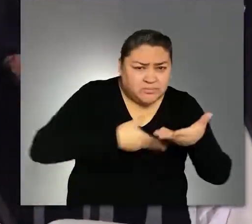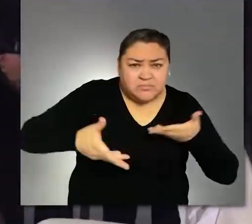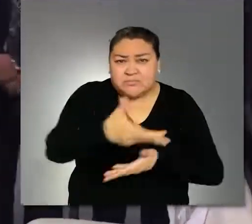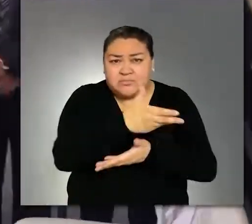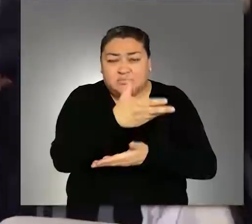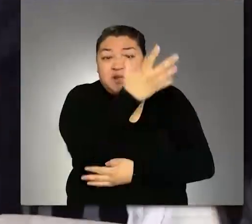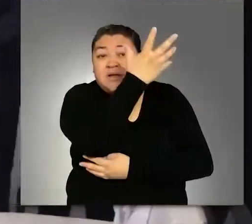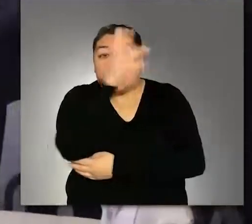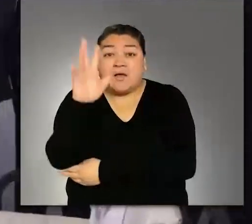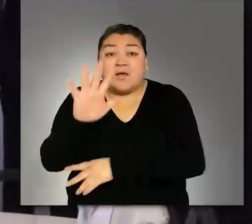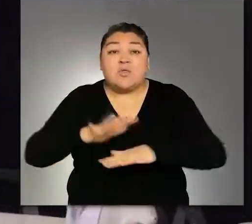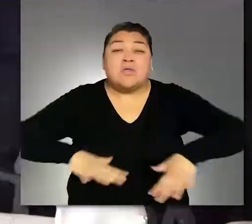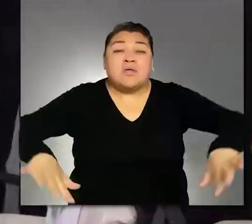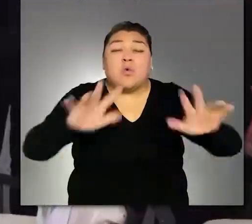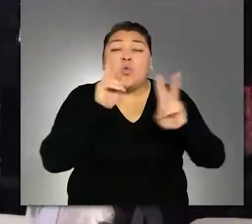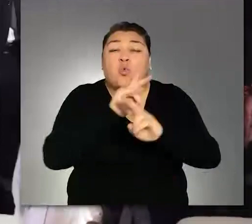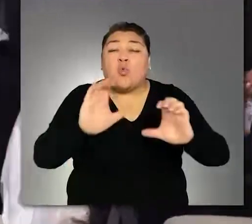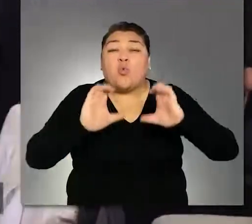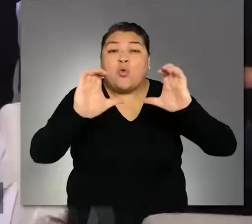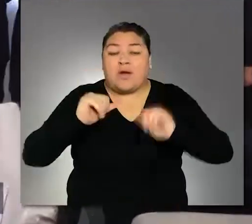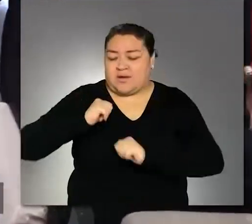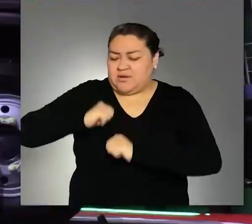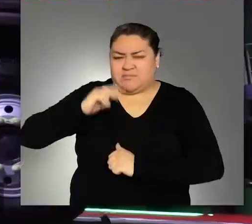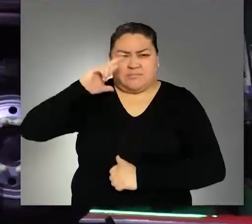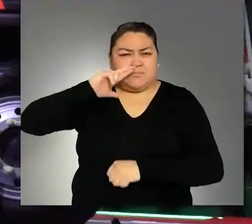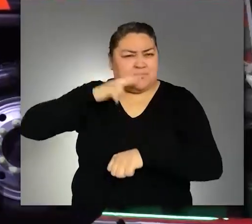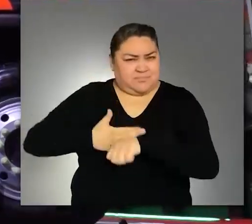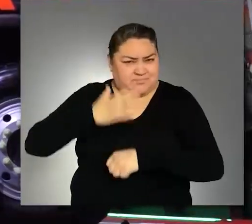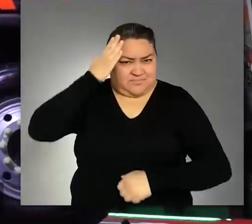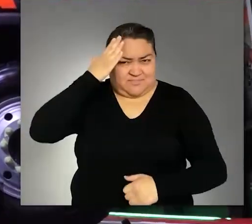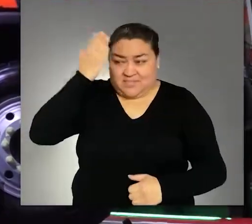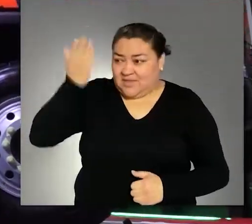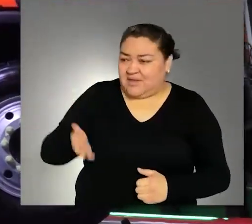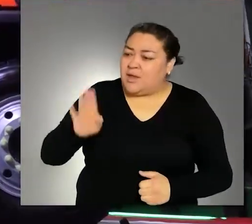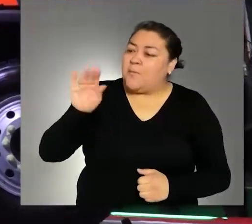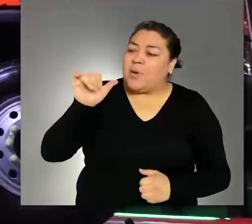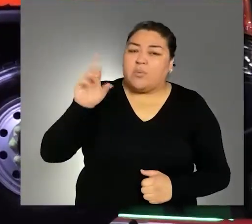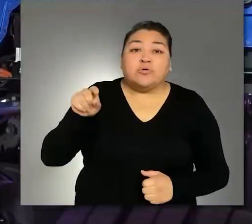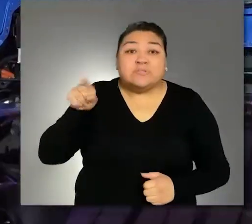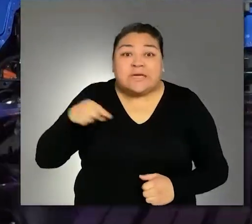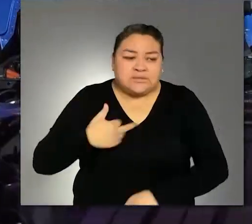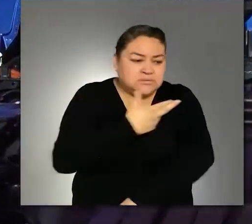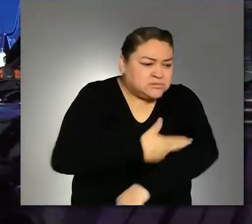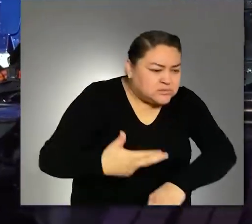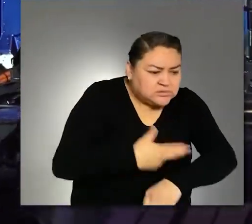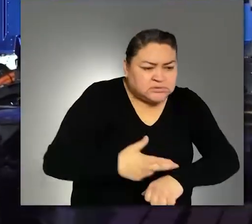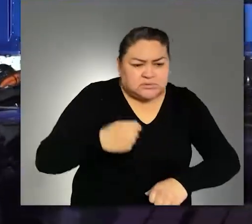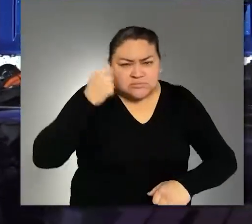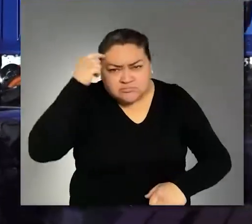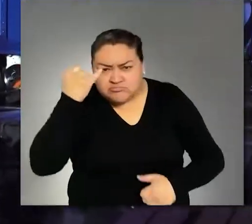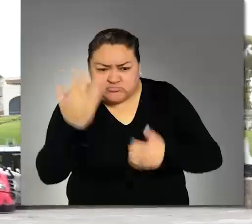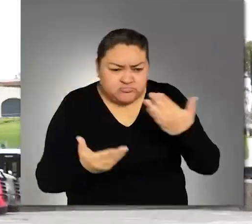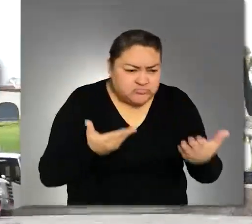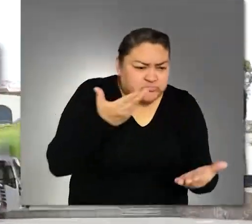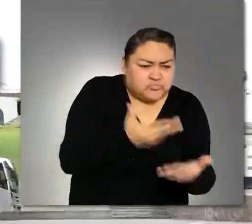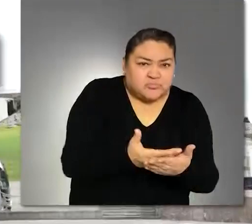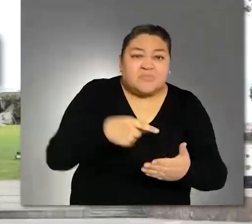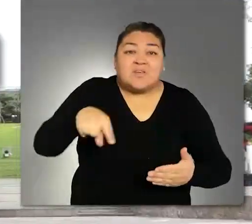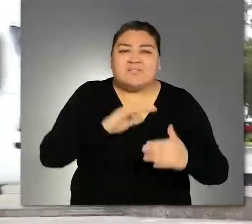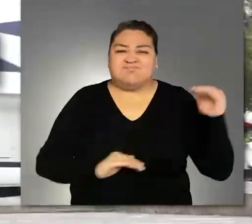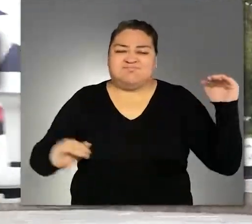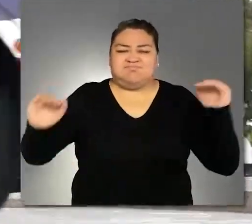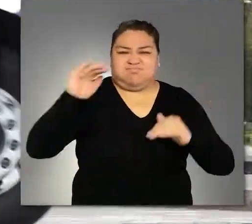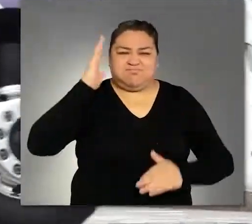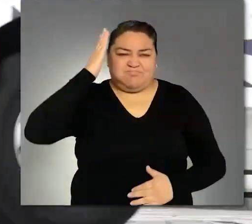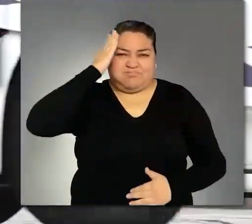en el gobierno de Puebla, a cargo de Miguel Barbosa Huerta, se realizan acciones y políticas que han posicionado al Estado como sede de la